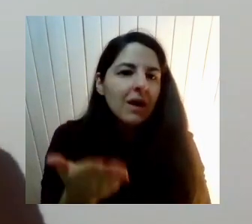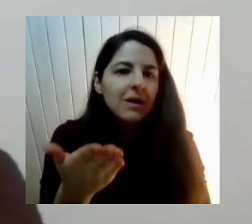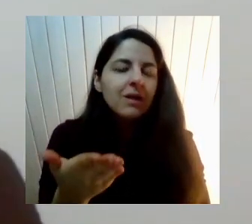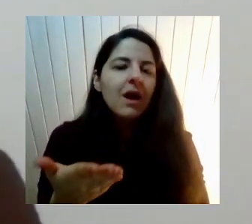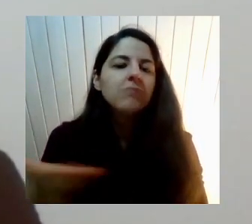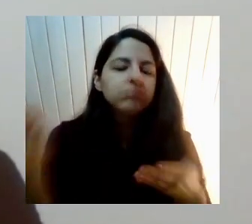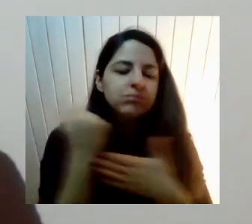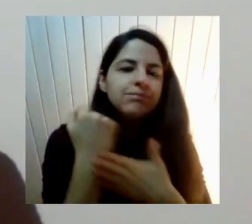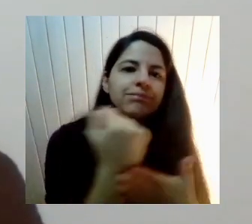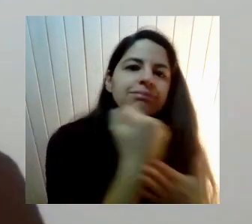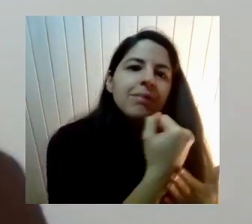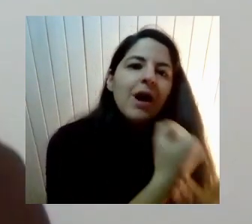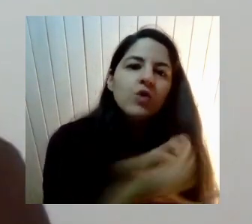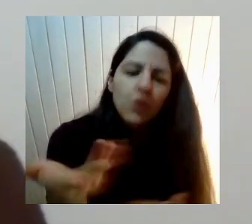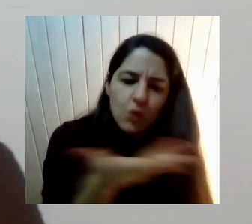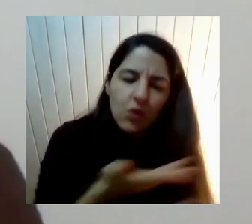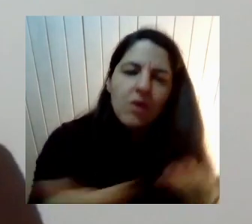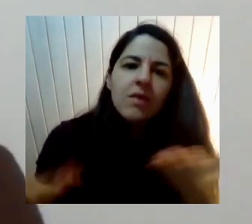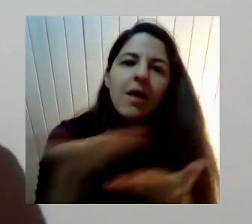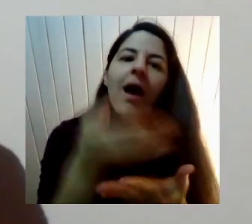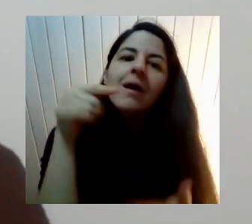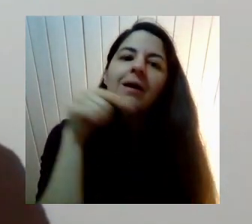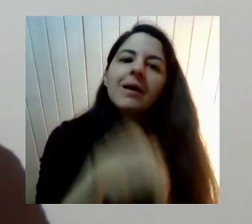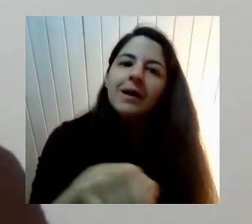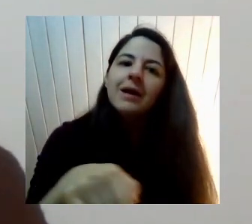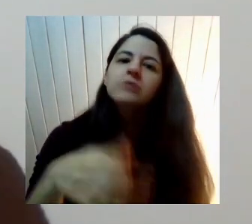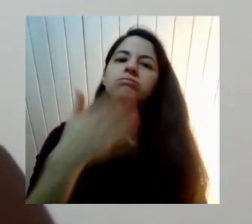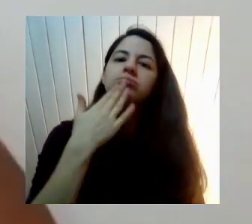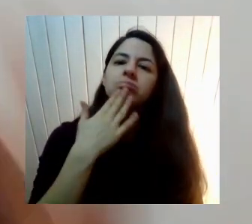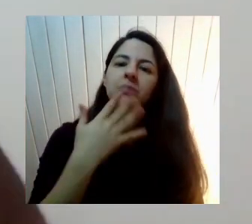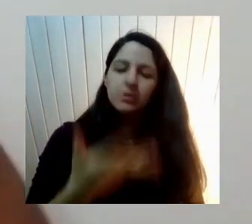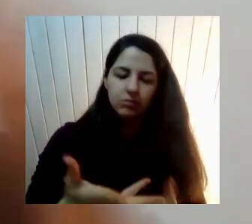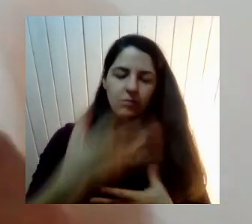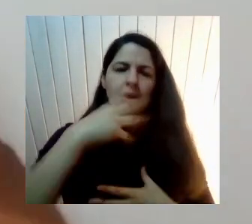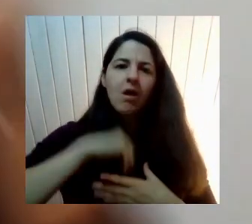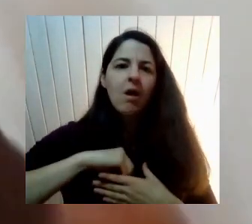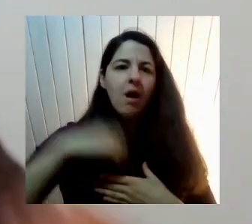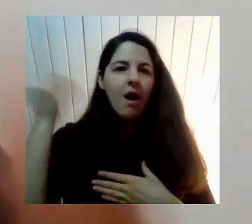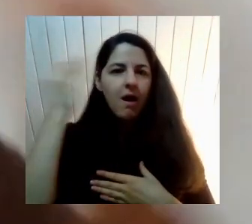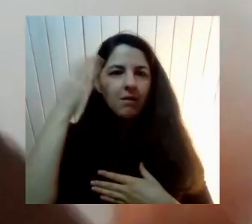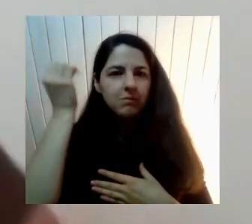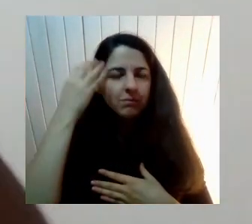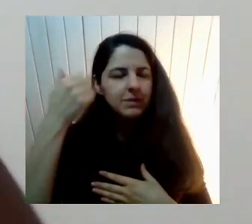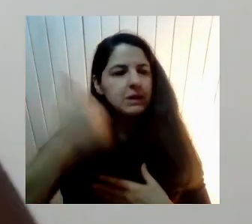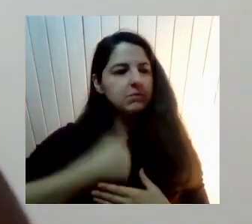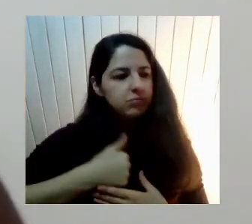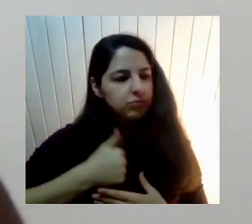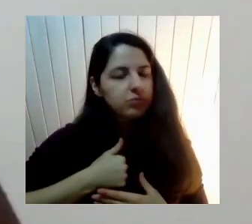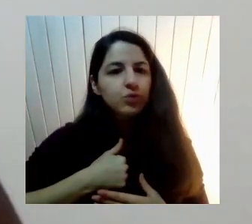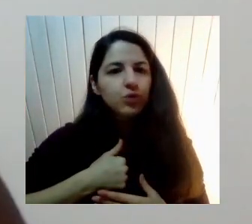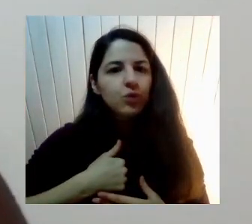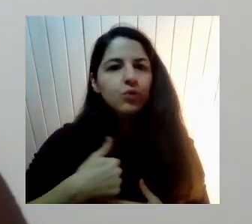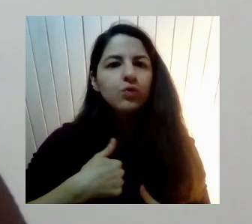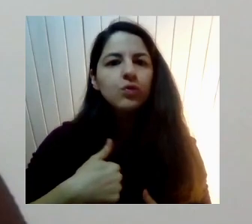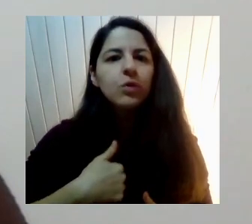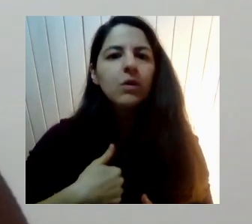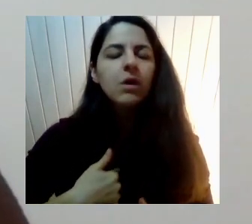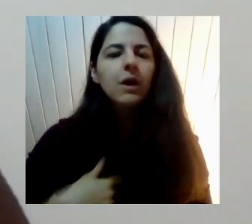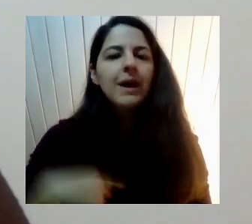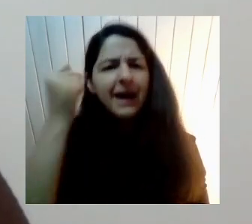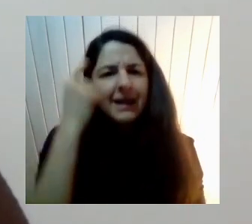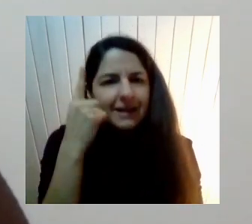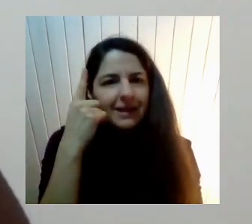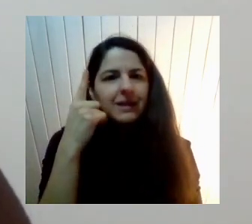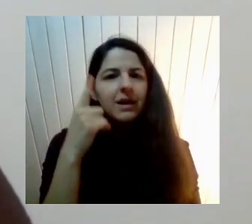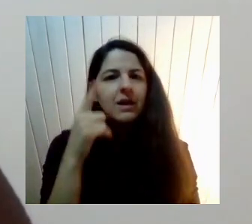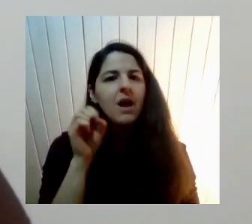de alguna manera Eso nos ha permitido Transformarnos Nos ha permitido Dotar de significado Esto que decimos Que es la educación No sexista Y yo creo